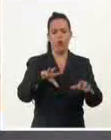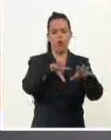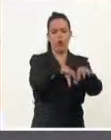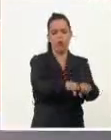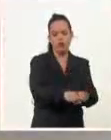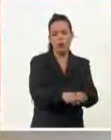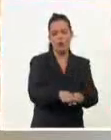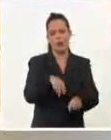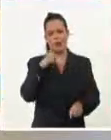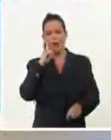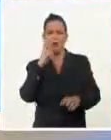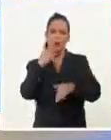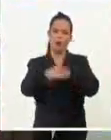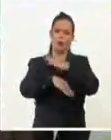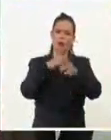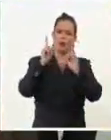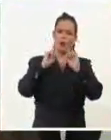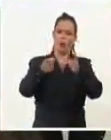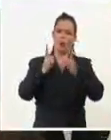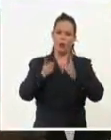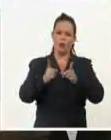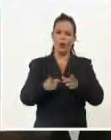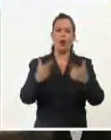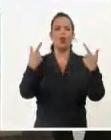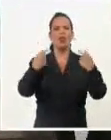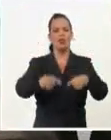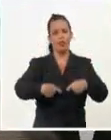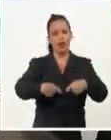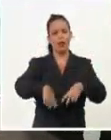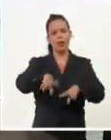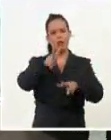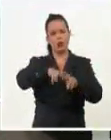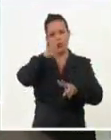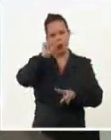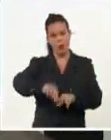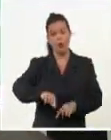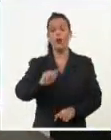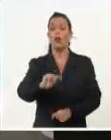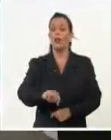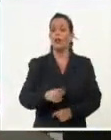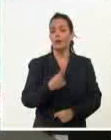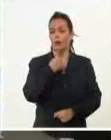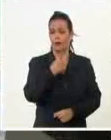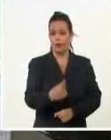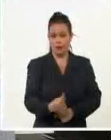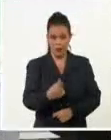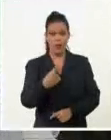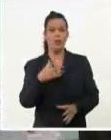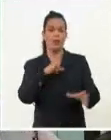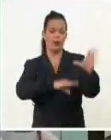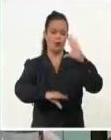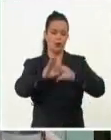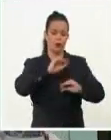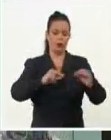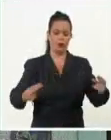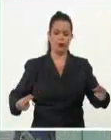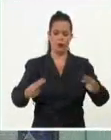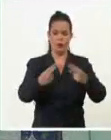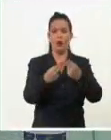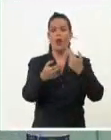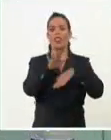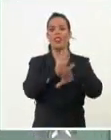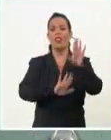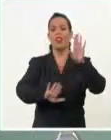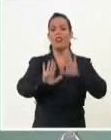democracia y derechos humanos. Ese es el mensaje de la primera sesión del foro virtual antiimperialista en defensa de los